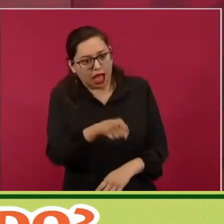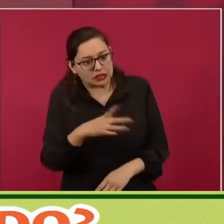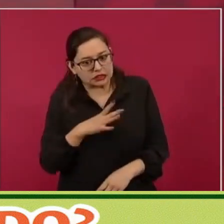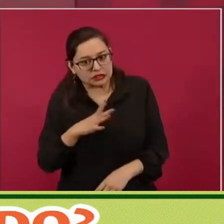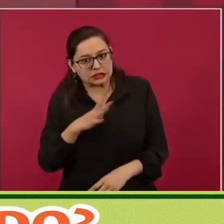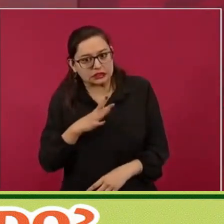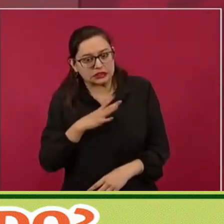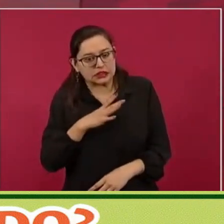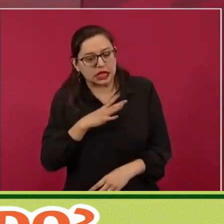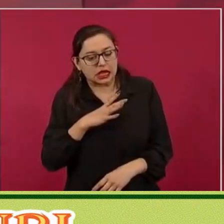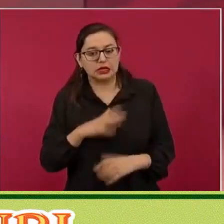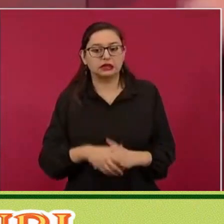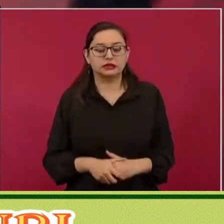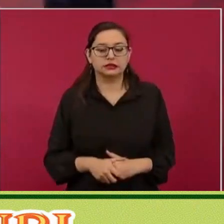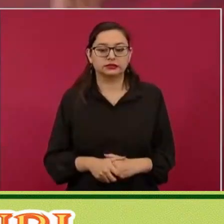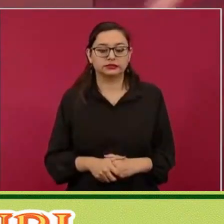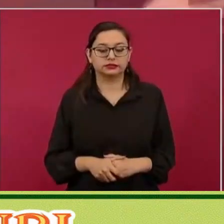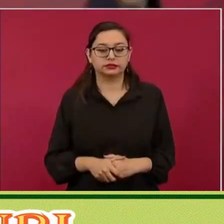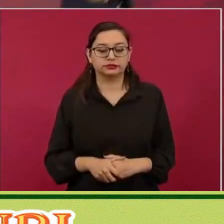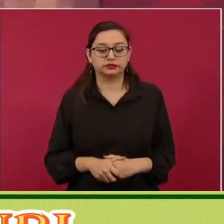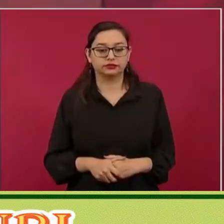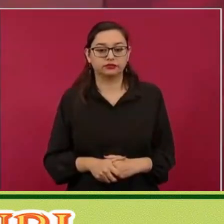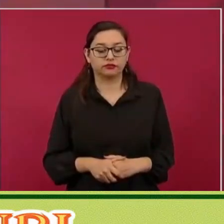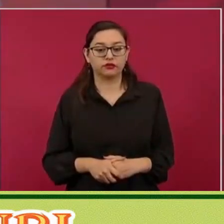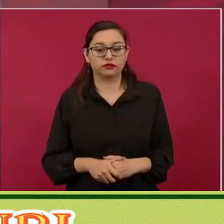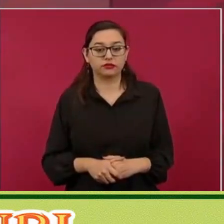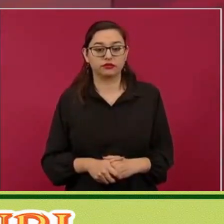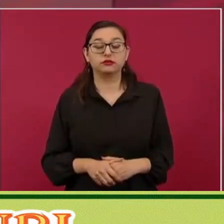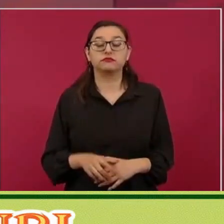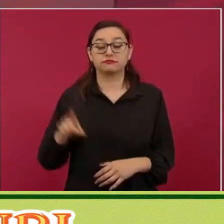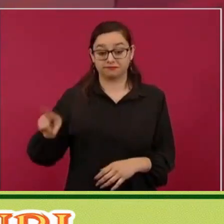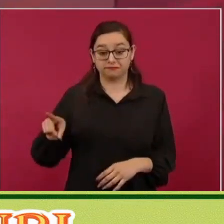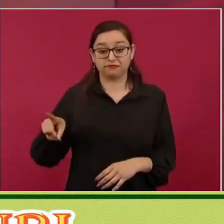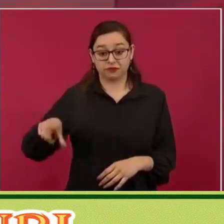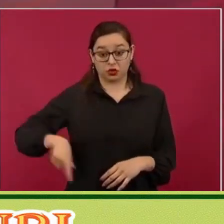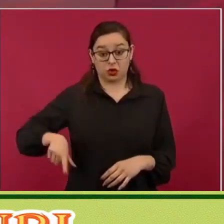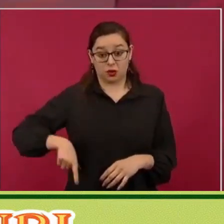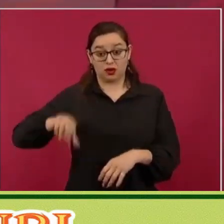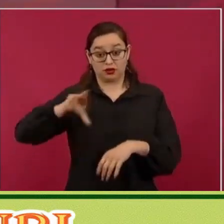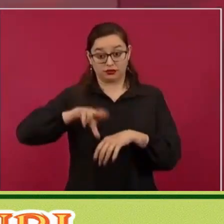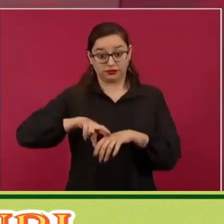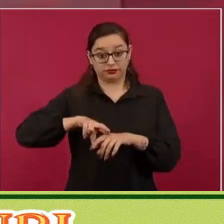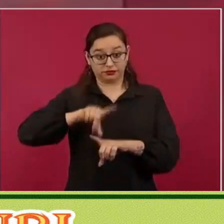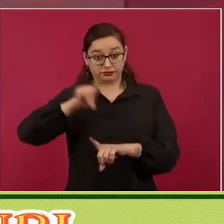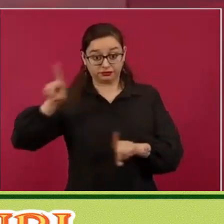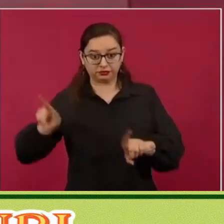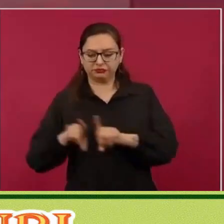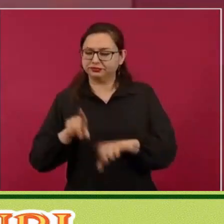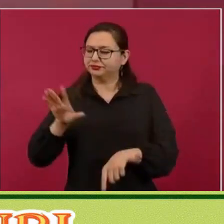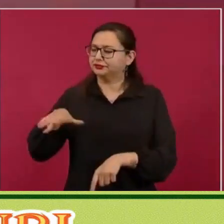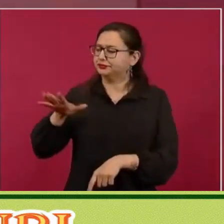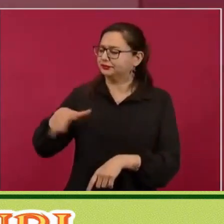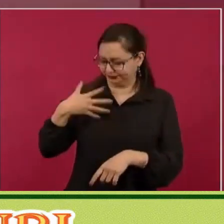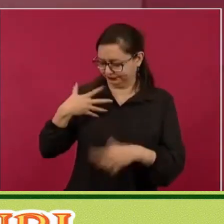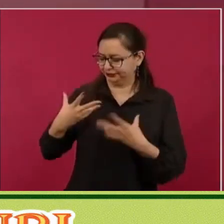todavía le sugiere, eso me lo dijo un ayudante de ese gobernador, le dice vamos a tierra caliente,